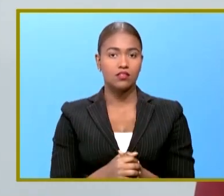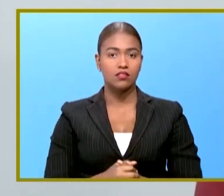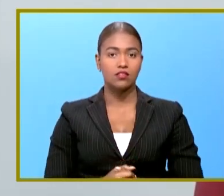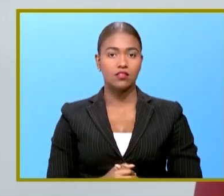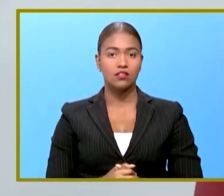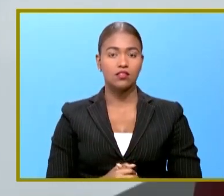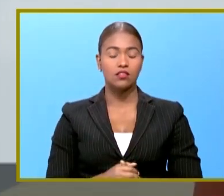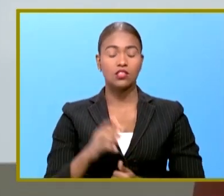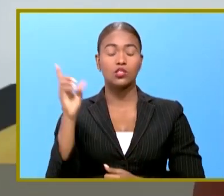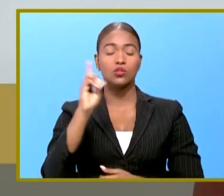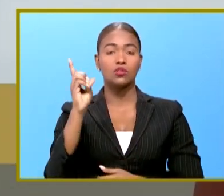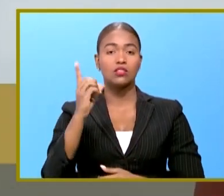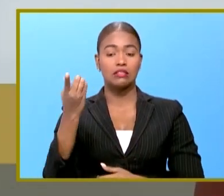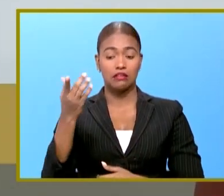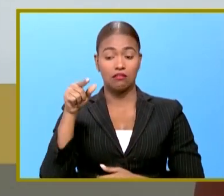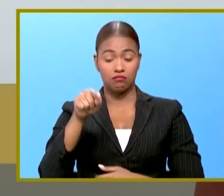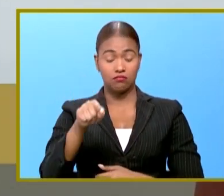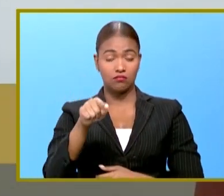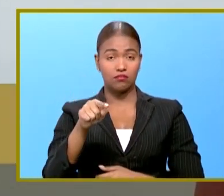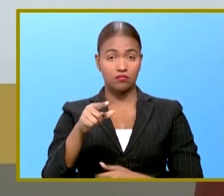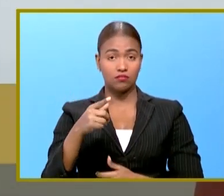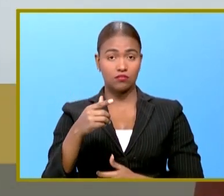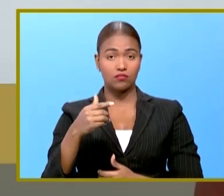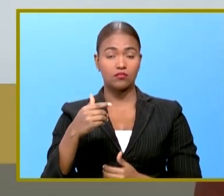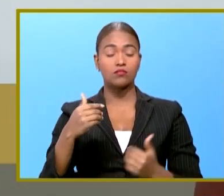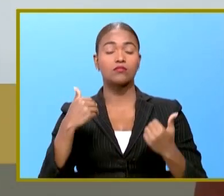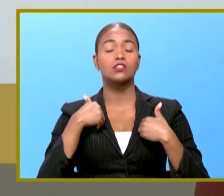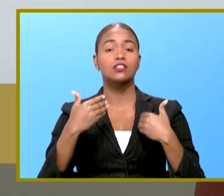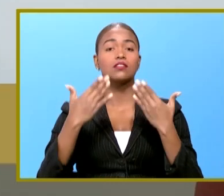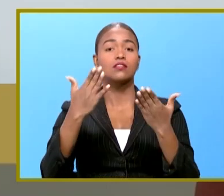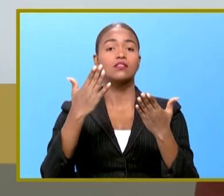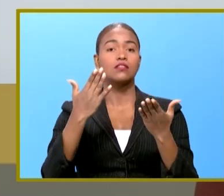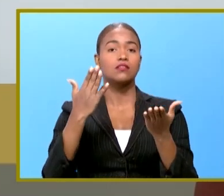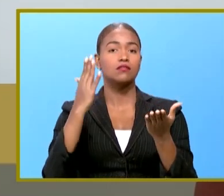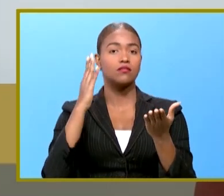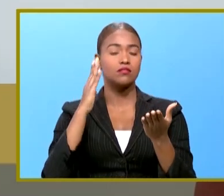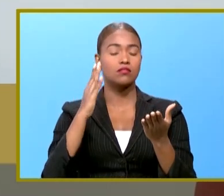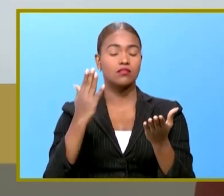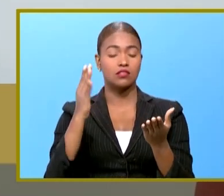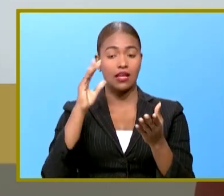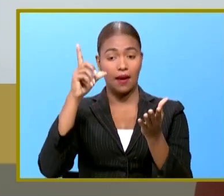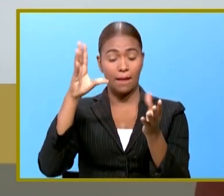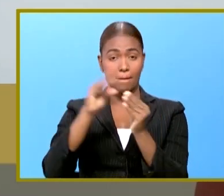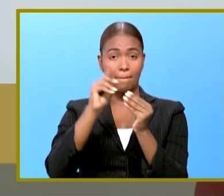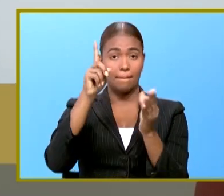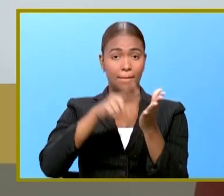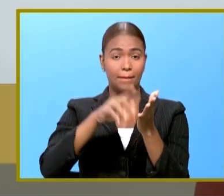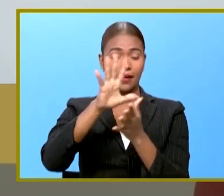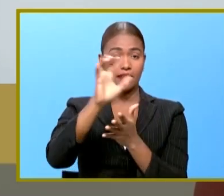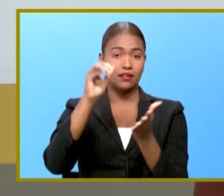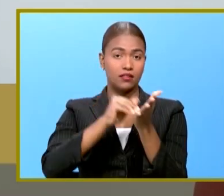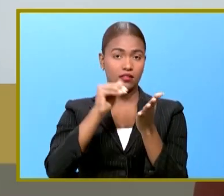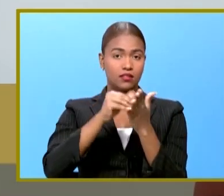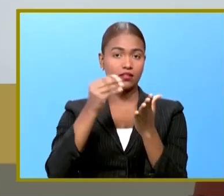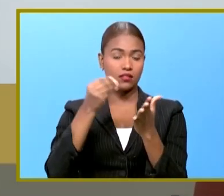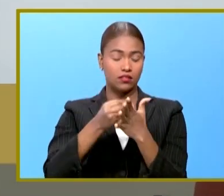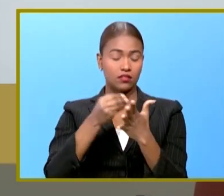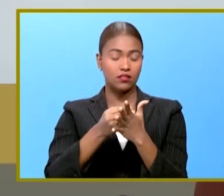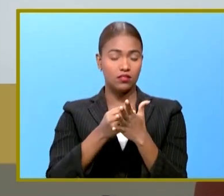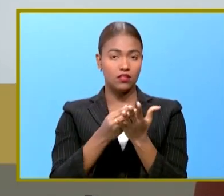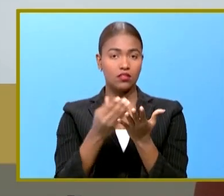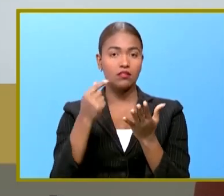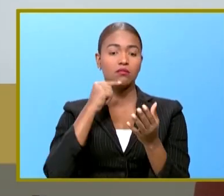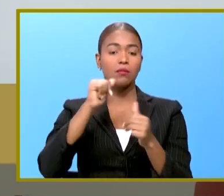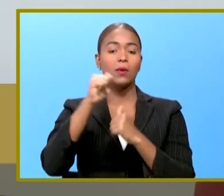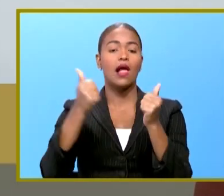donde ya hemos identificado alrededor de unos 1500 millones de pesos como